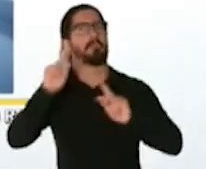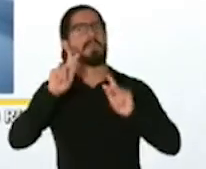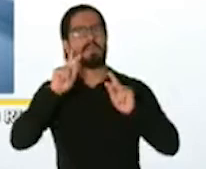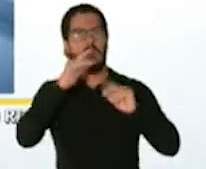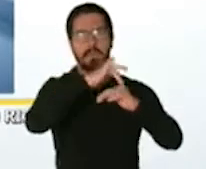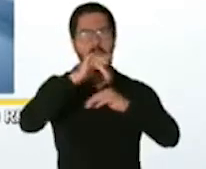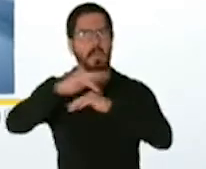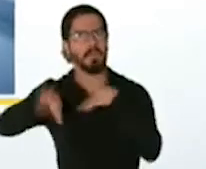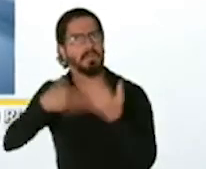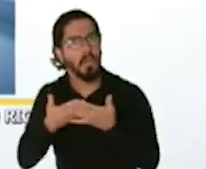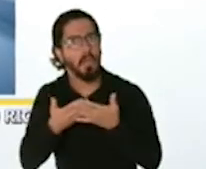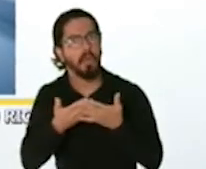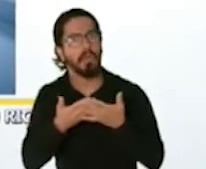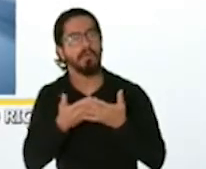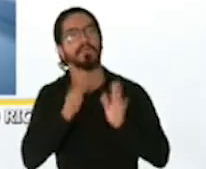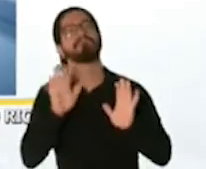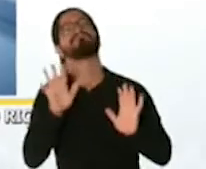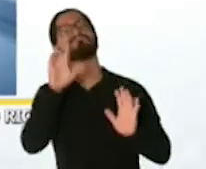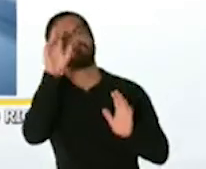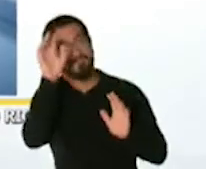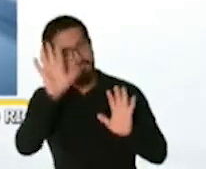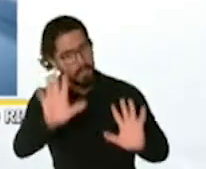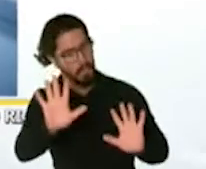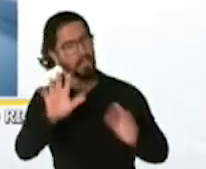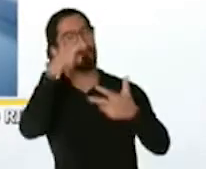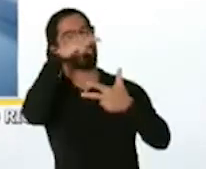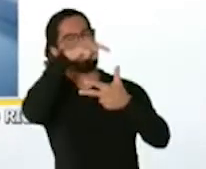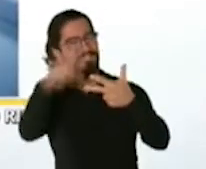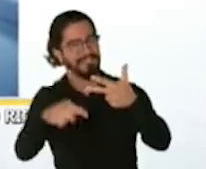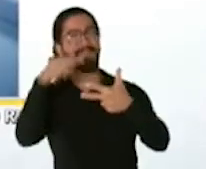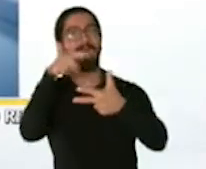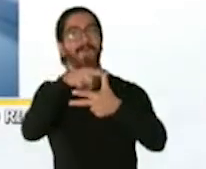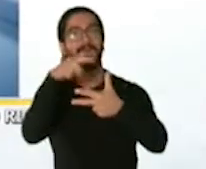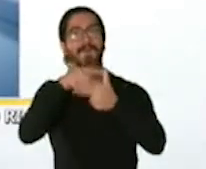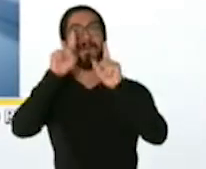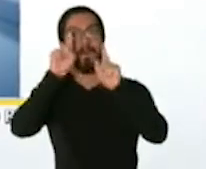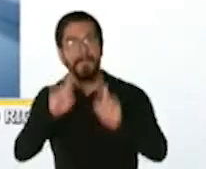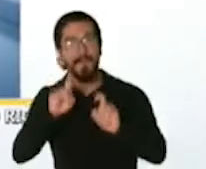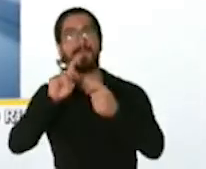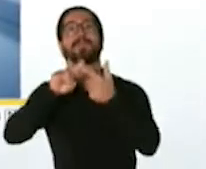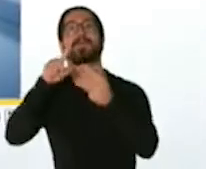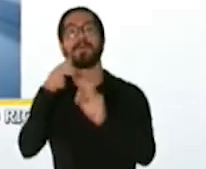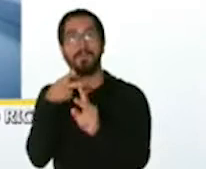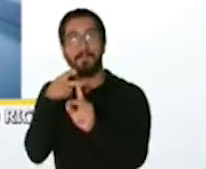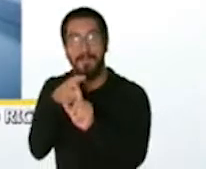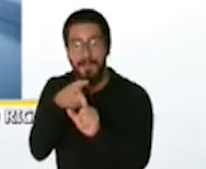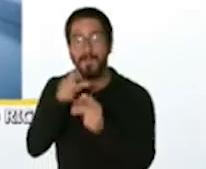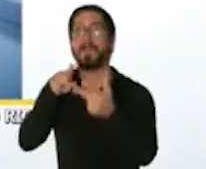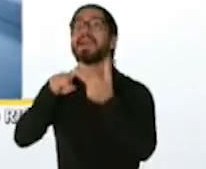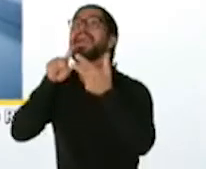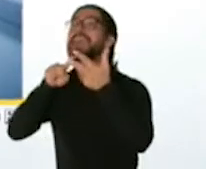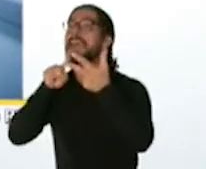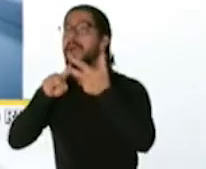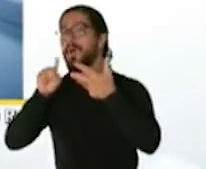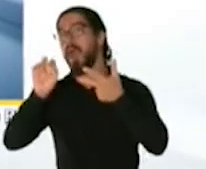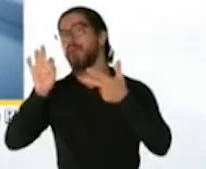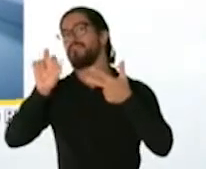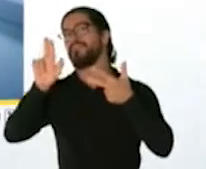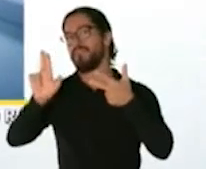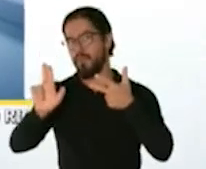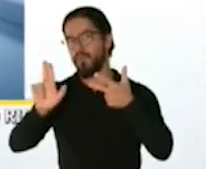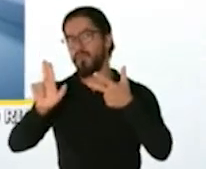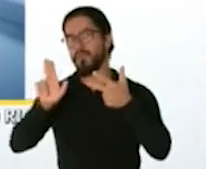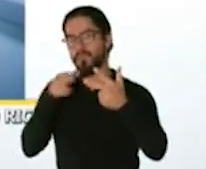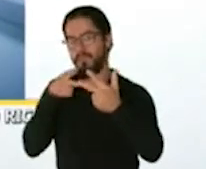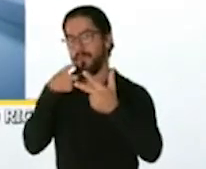son tres iniciativas más las pruebas la vacunación de COVID que viene más la vacunación de influenza que estamos envueltos ahora